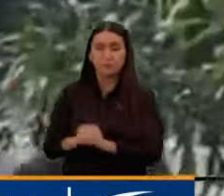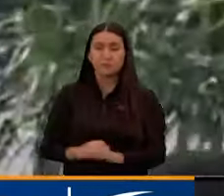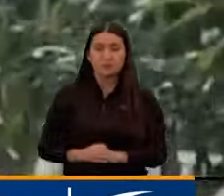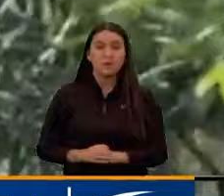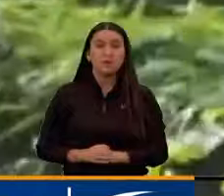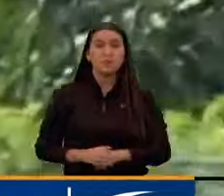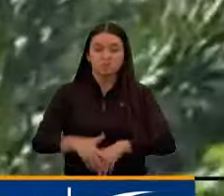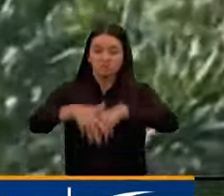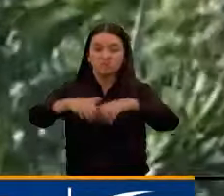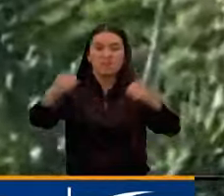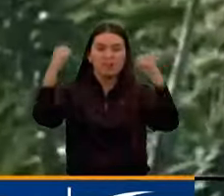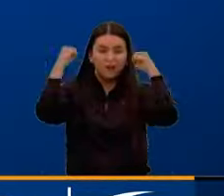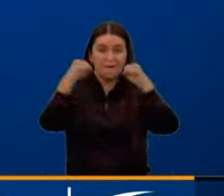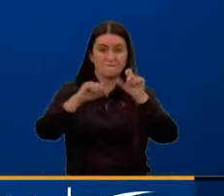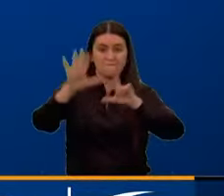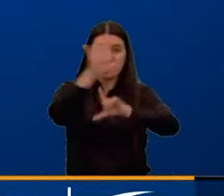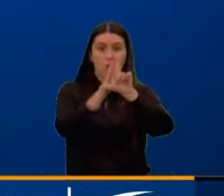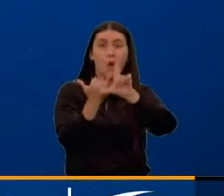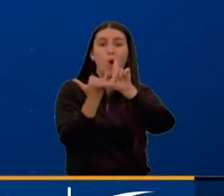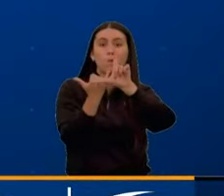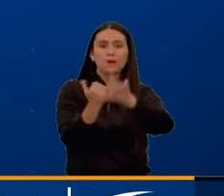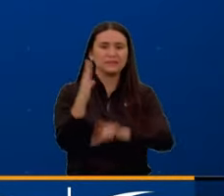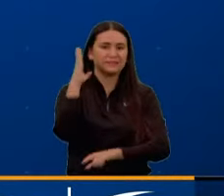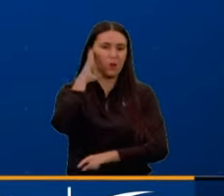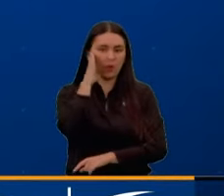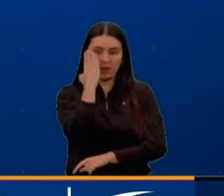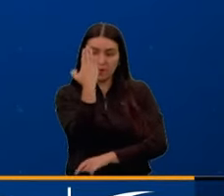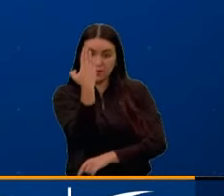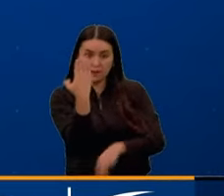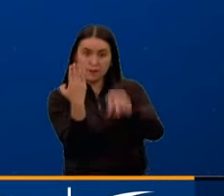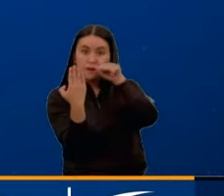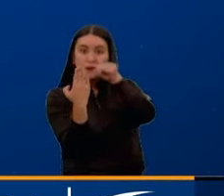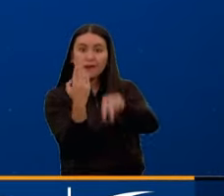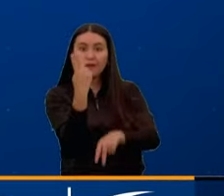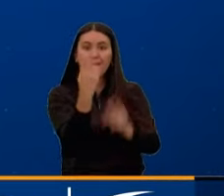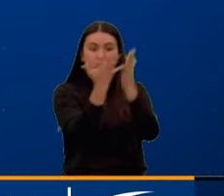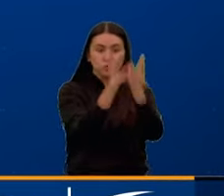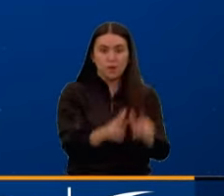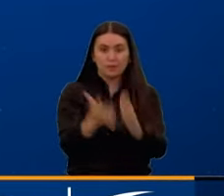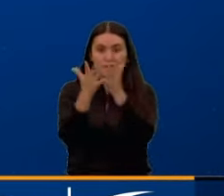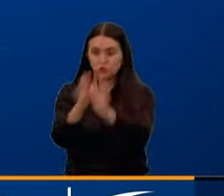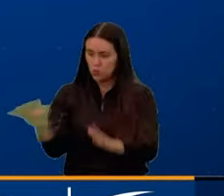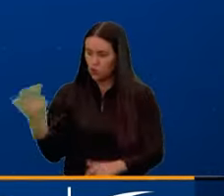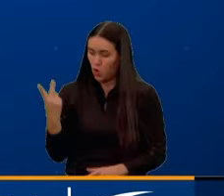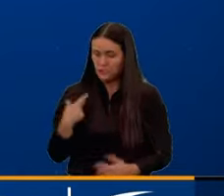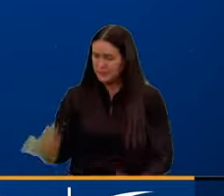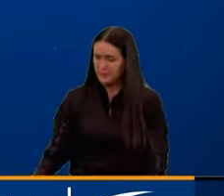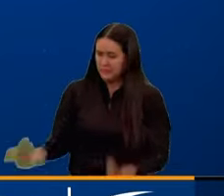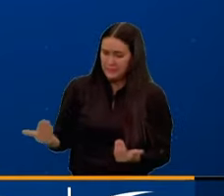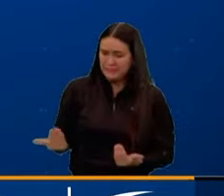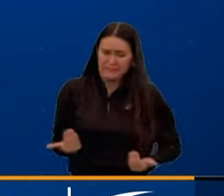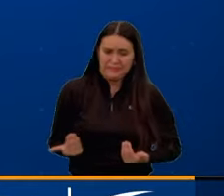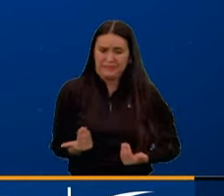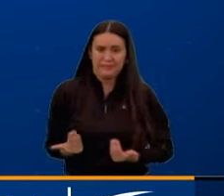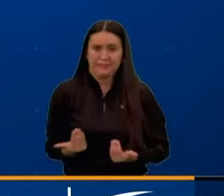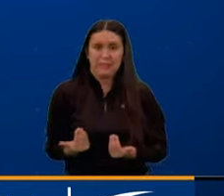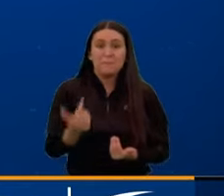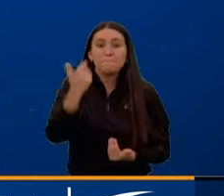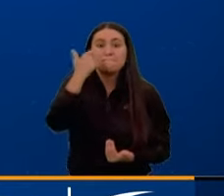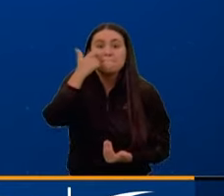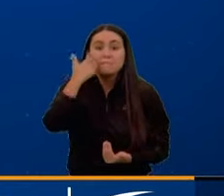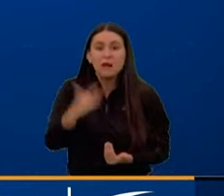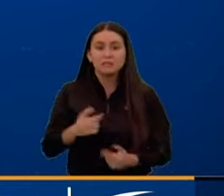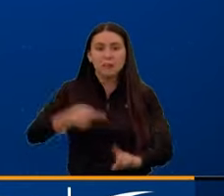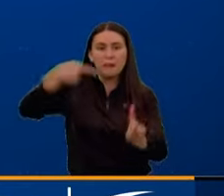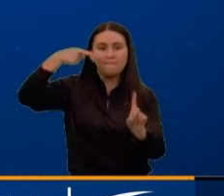manifestaciones, en un video quedó grabado desde un celular cómo dos estudiantes llevan a un compañero en brazos, quien al parecer resultó herido